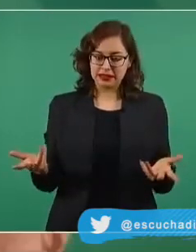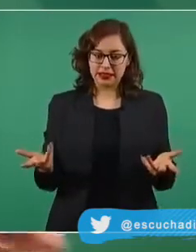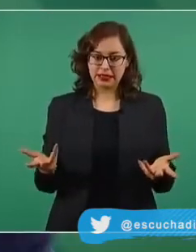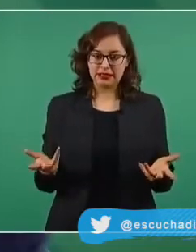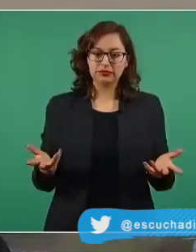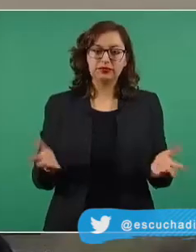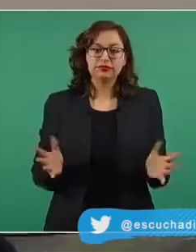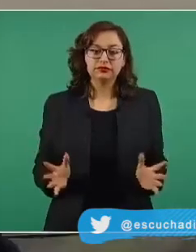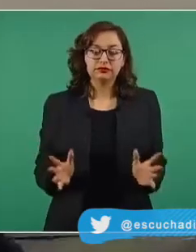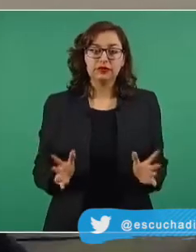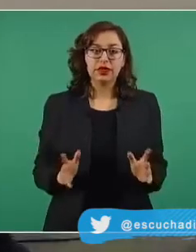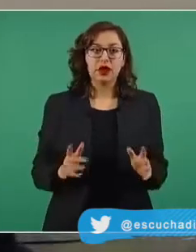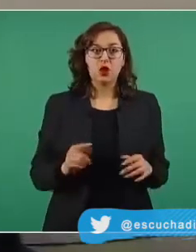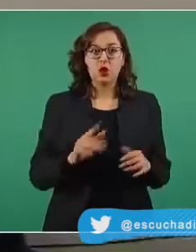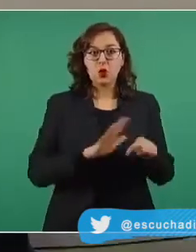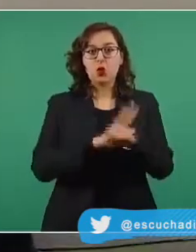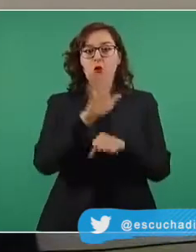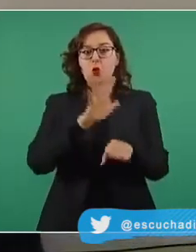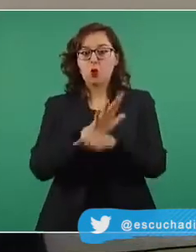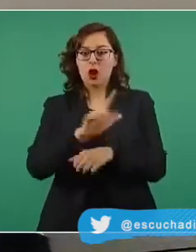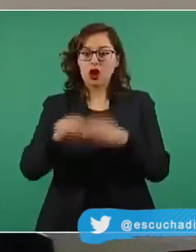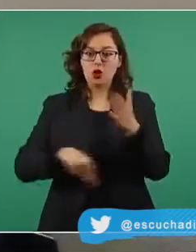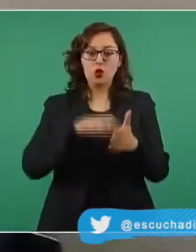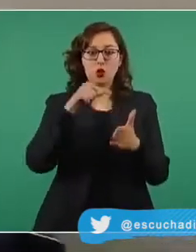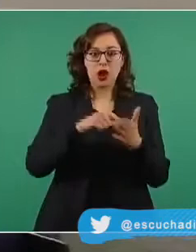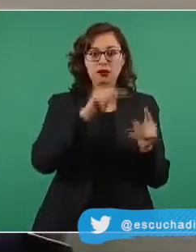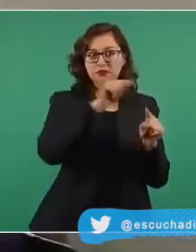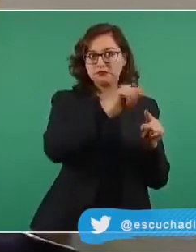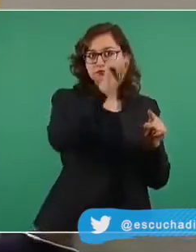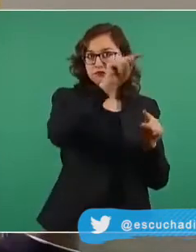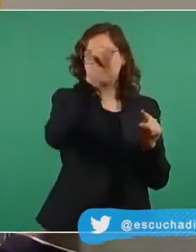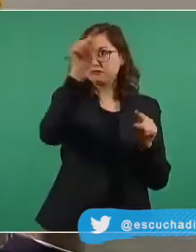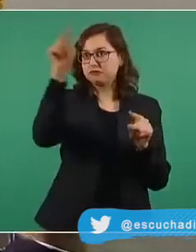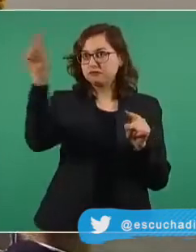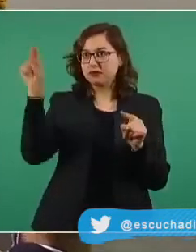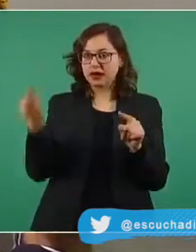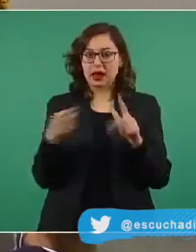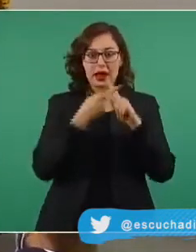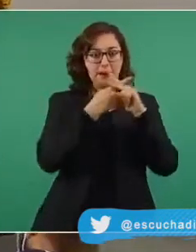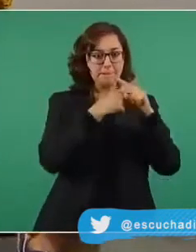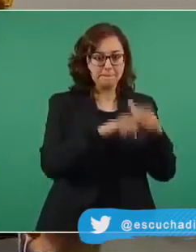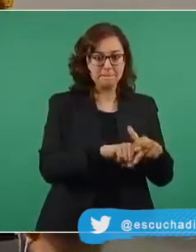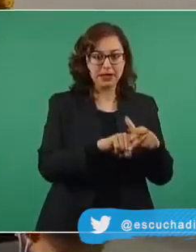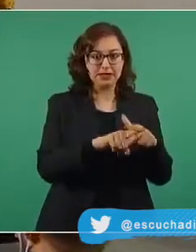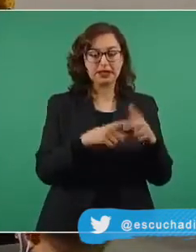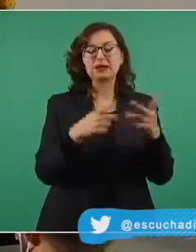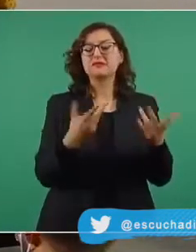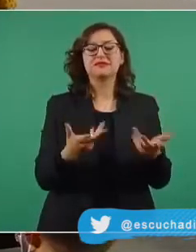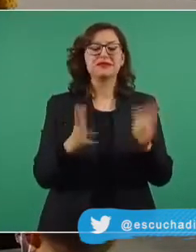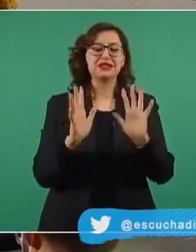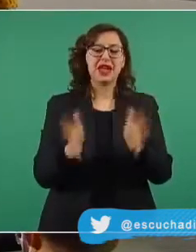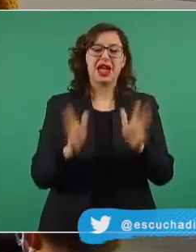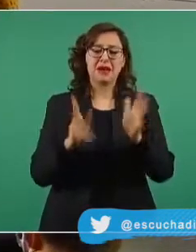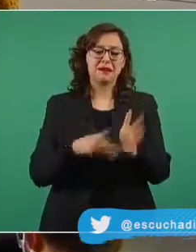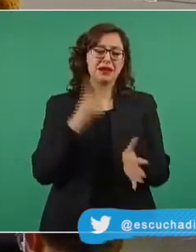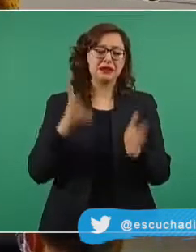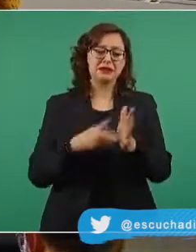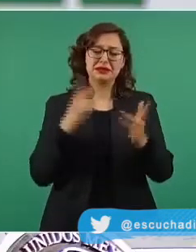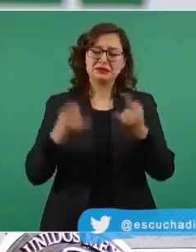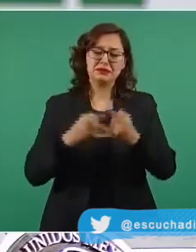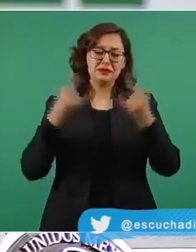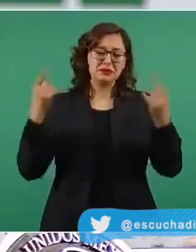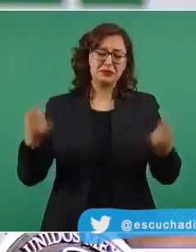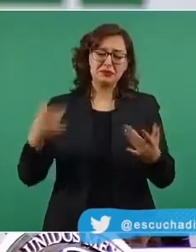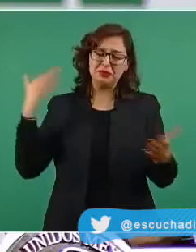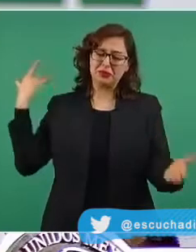.289 casos más que ayer. La semana epidemiológica 45 registra una disminución de 14% en